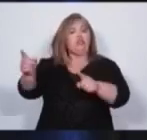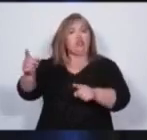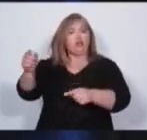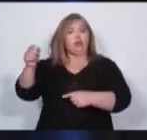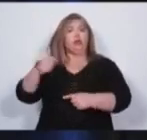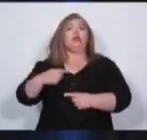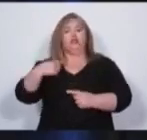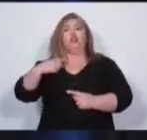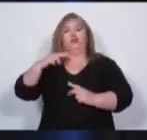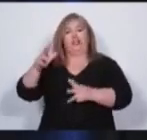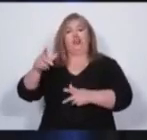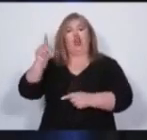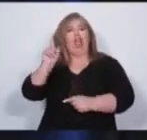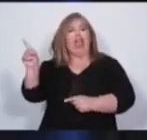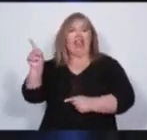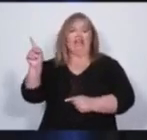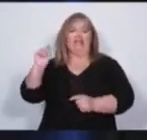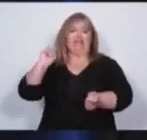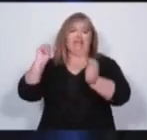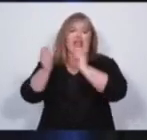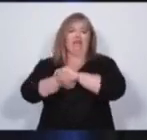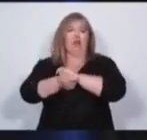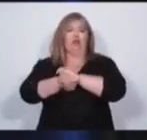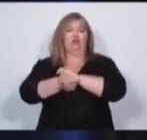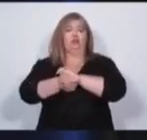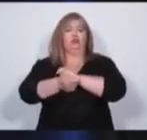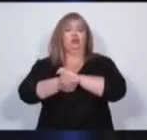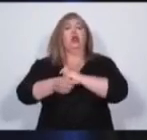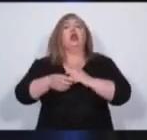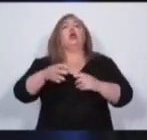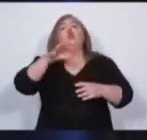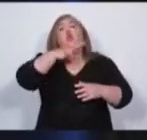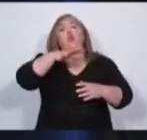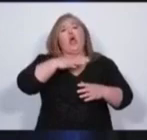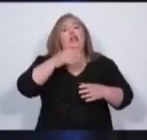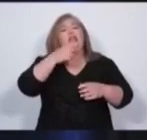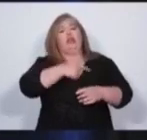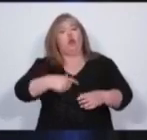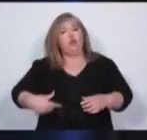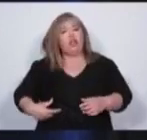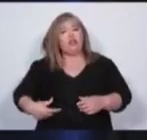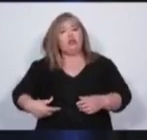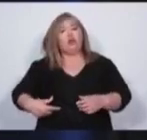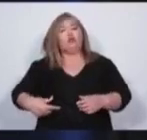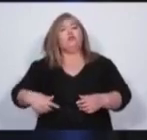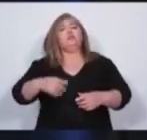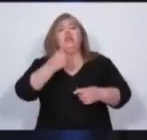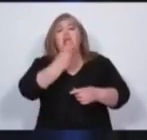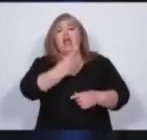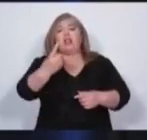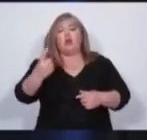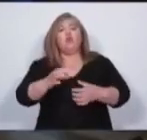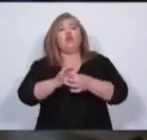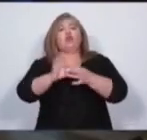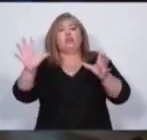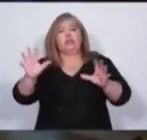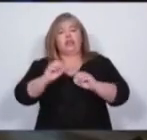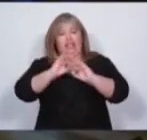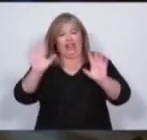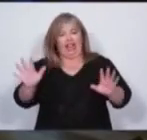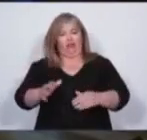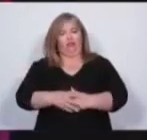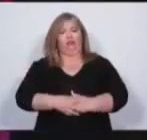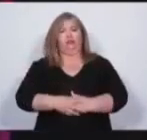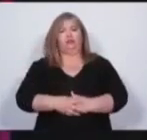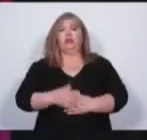Les tengo que comunicar que las instituciones tienen que ser eficientes y tienen que ser independientes. Muchas gracias a todos. Gracias,